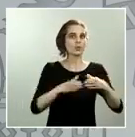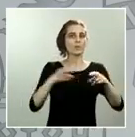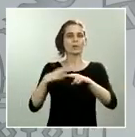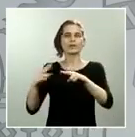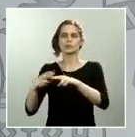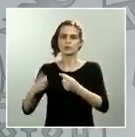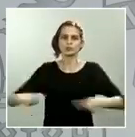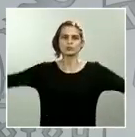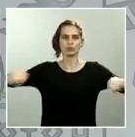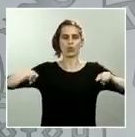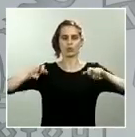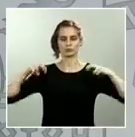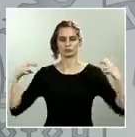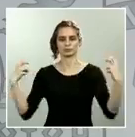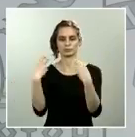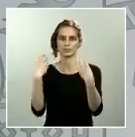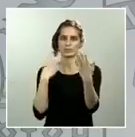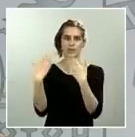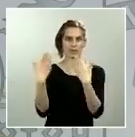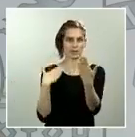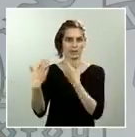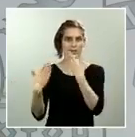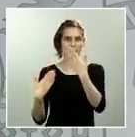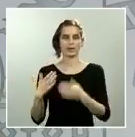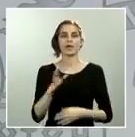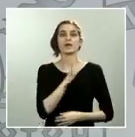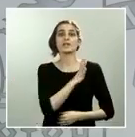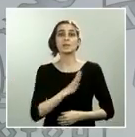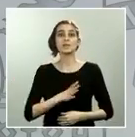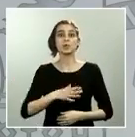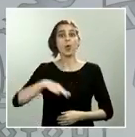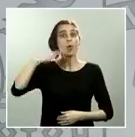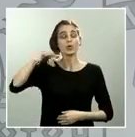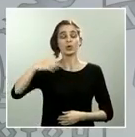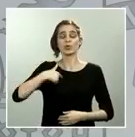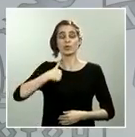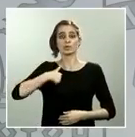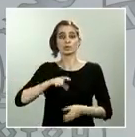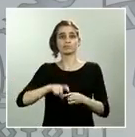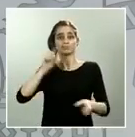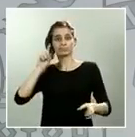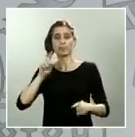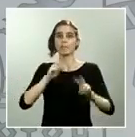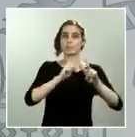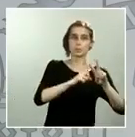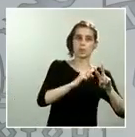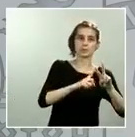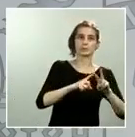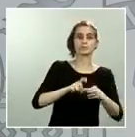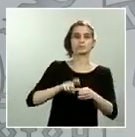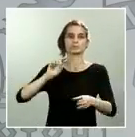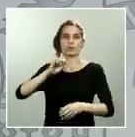Por el momento solo se han autoexcluido Vox y la CUP, y, por tanto, que el principal partido de la oposición participe,